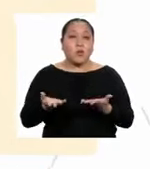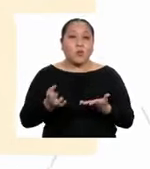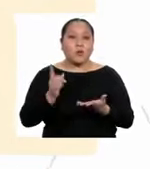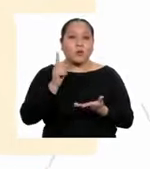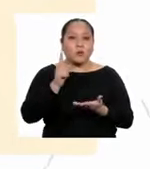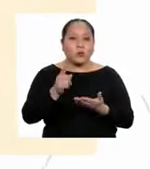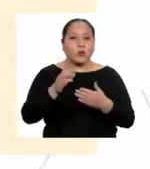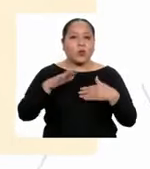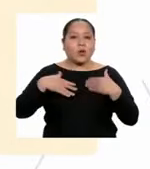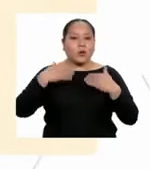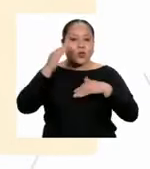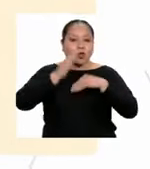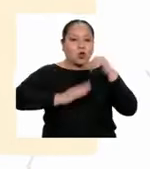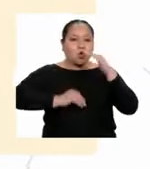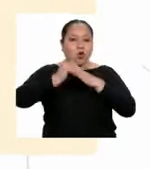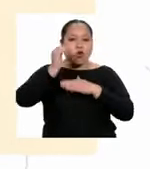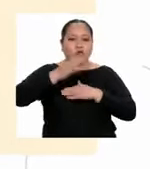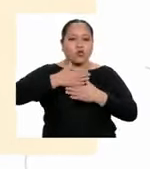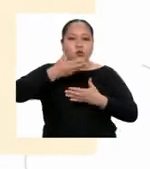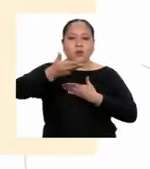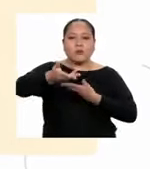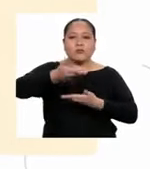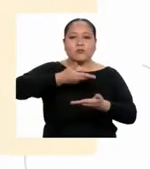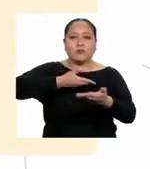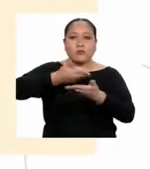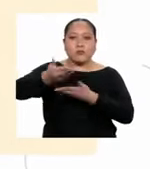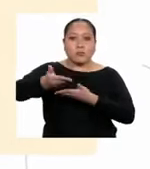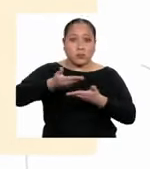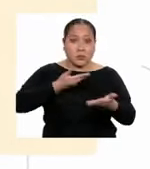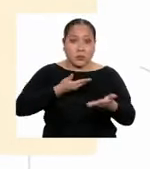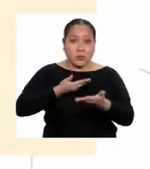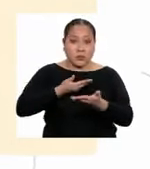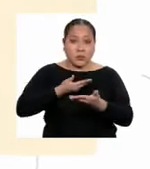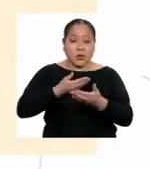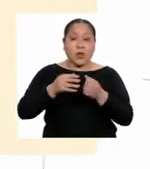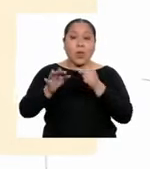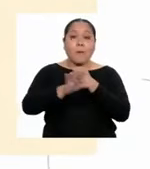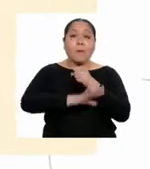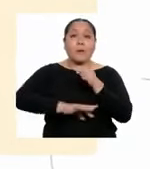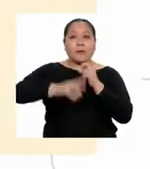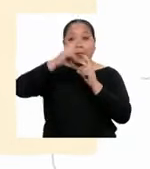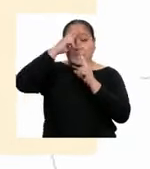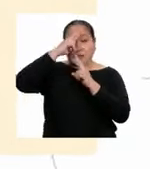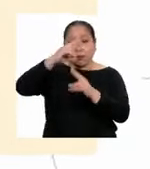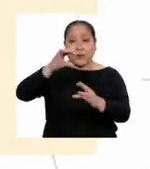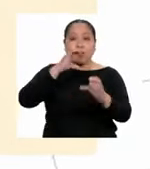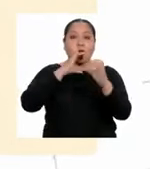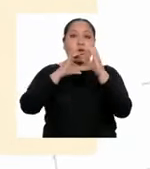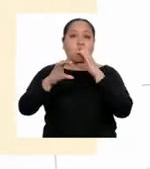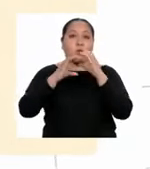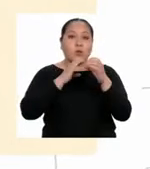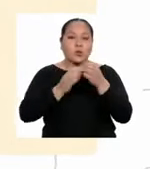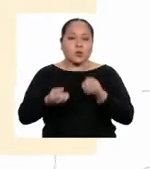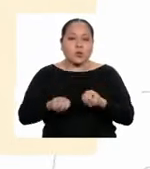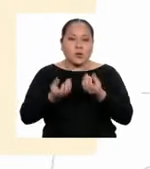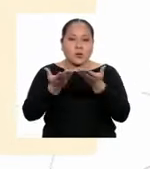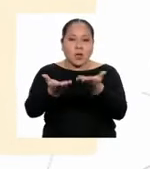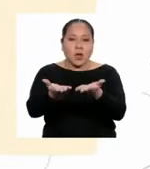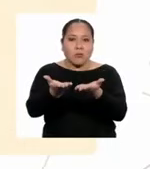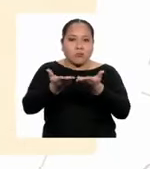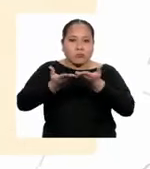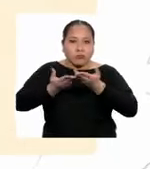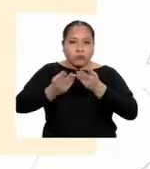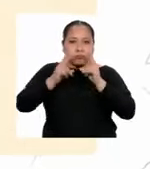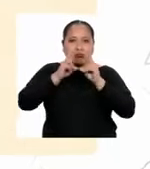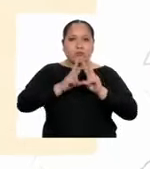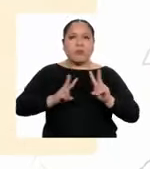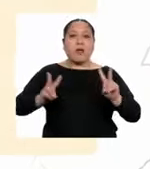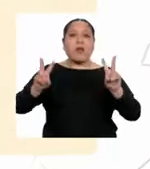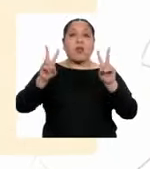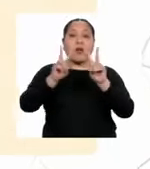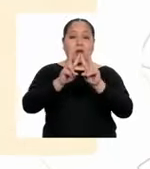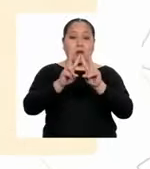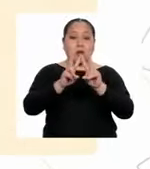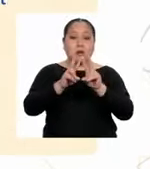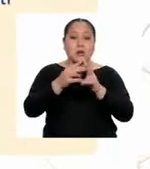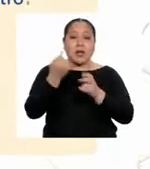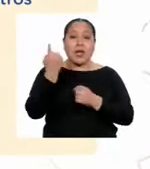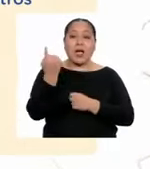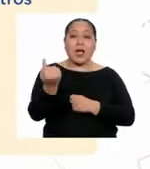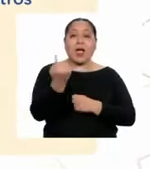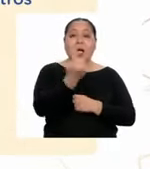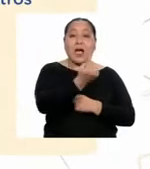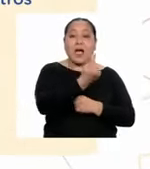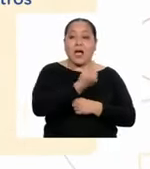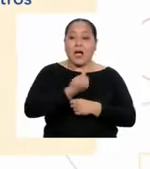construir relaciones basadas en el respeto, el diálogo y la valoración mutua entre cada una de